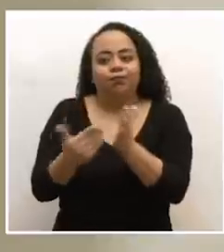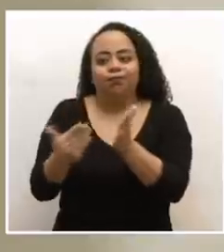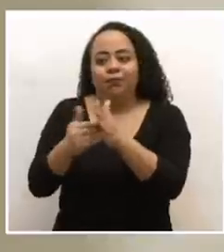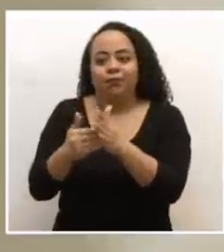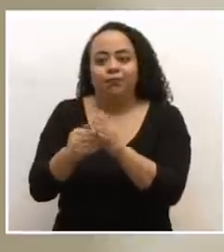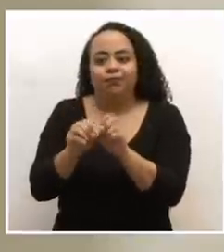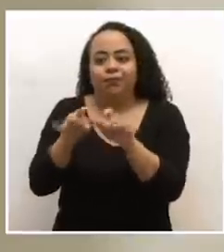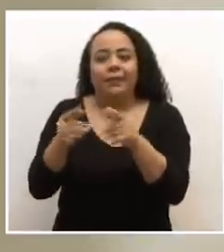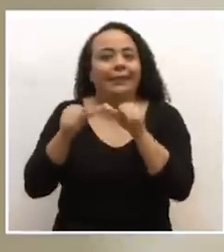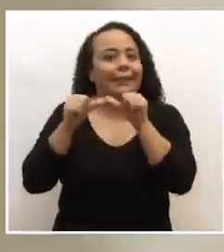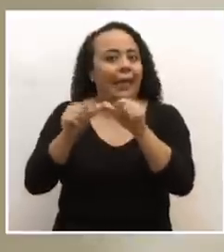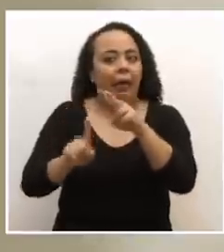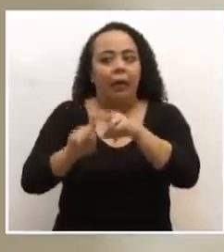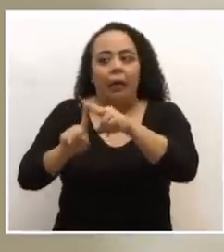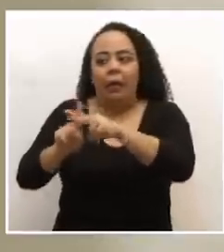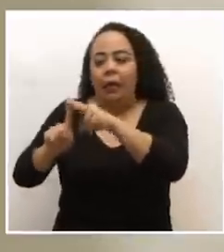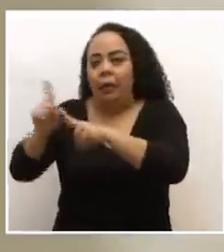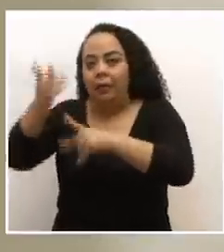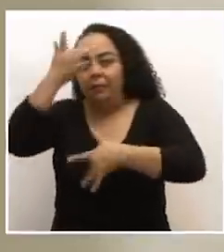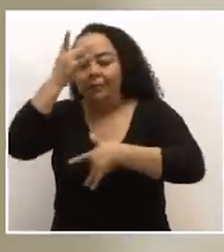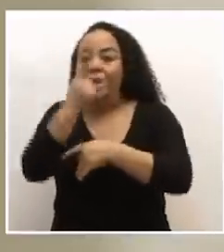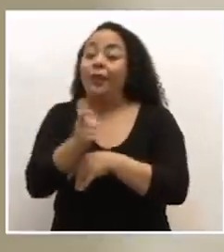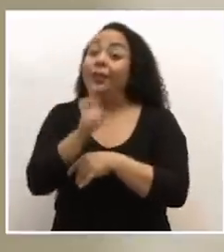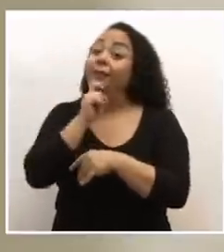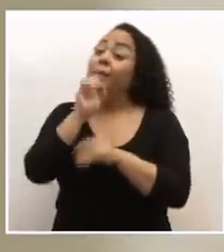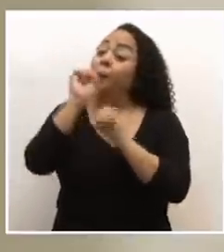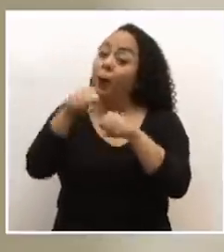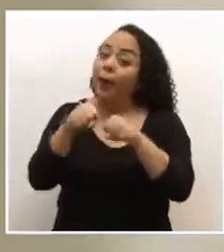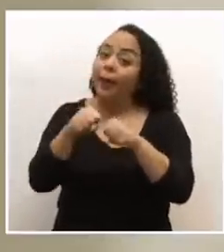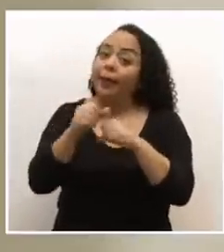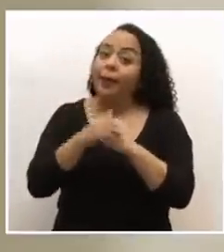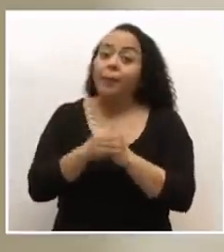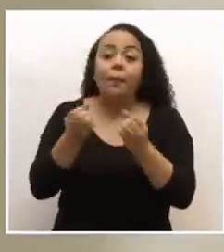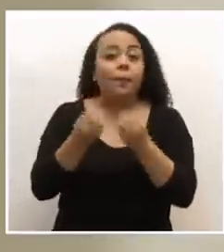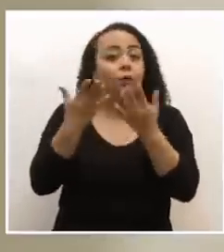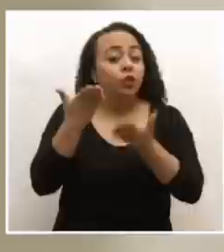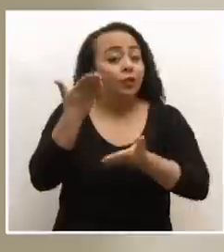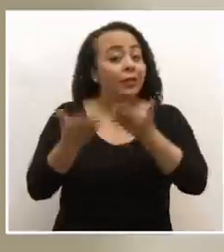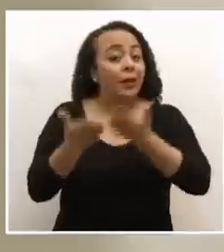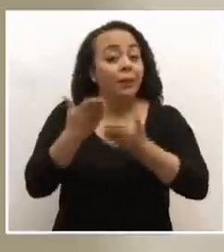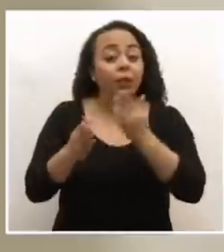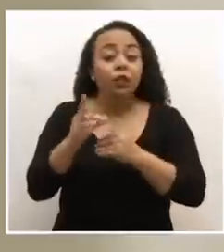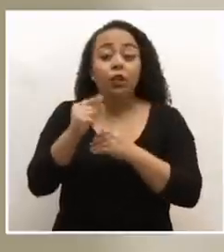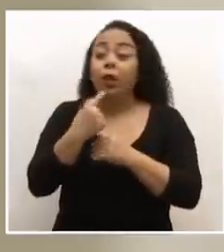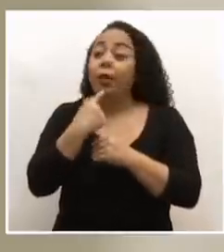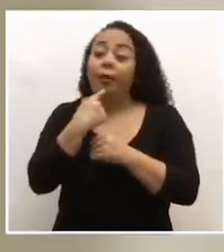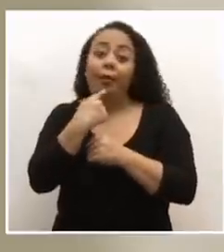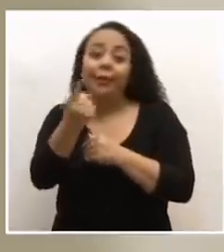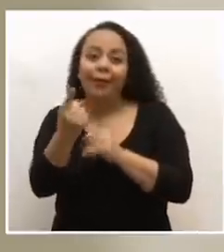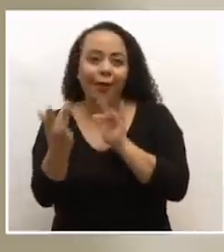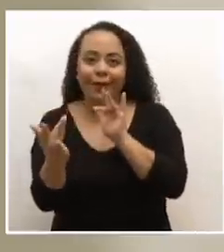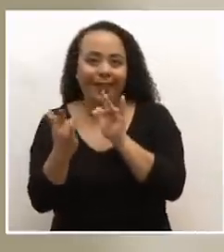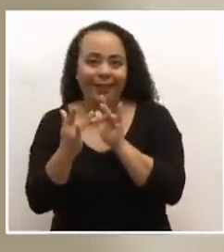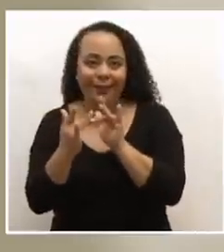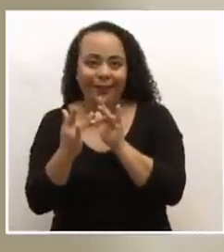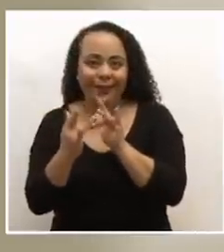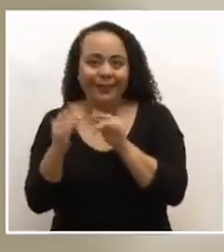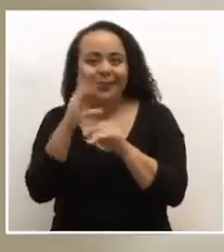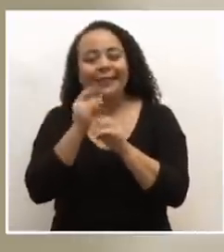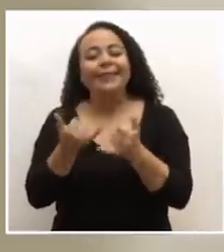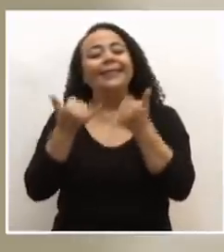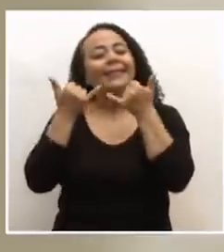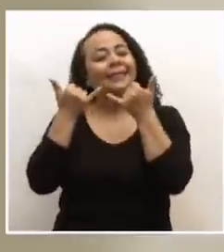personas que siguen saliendo infectadas y lo difícil de esto es que pueden haber muchos que tal vez no están declarando que fueron contactos y ya